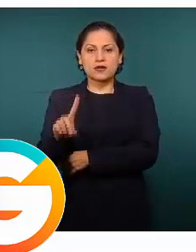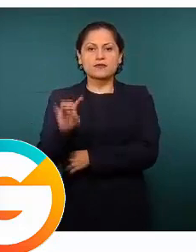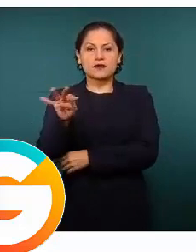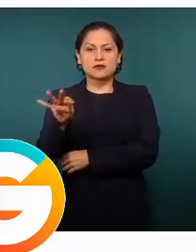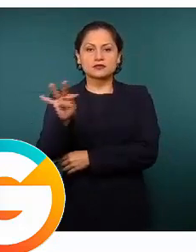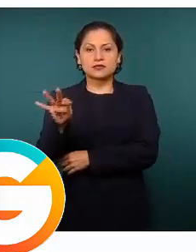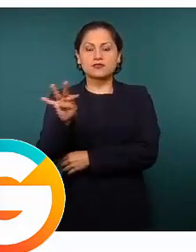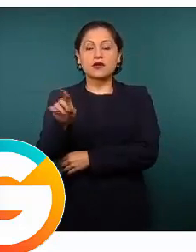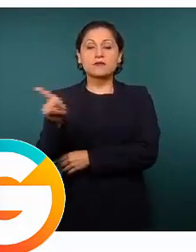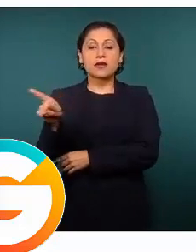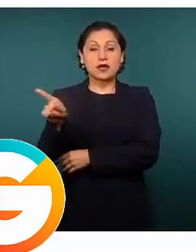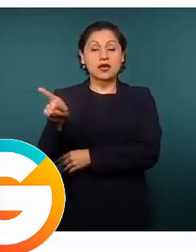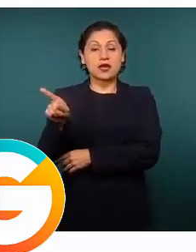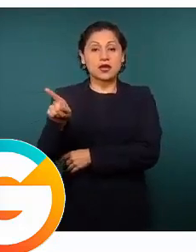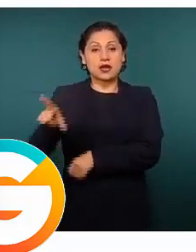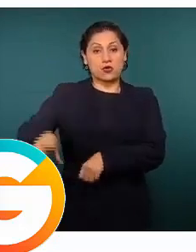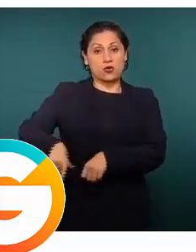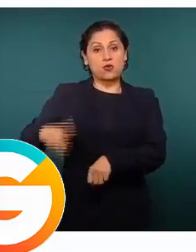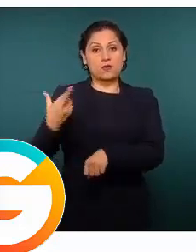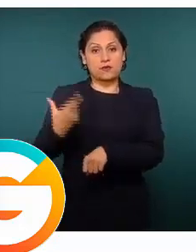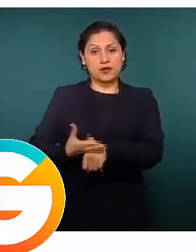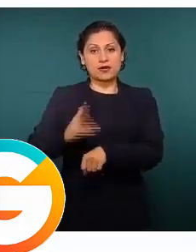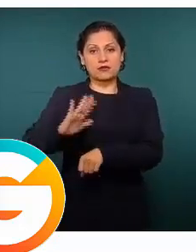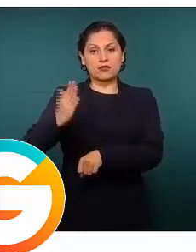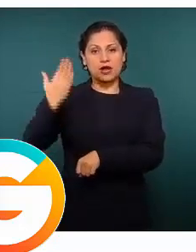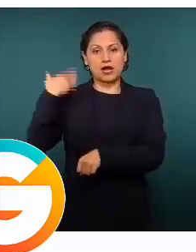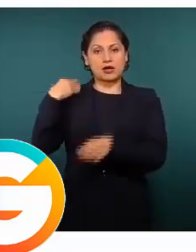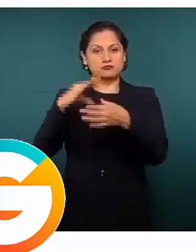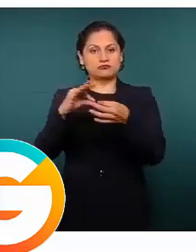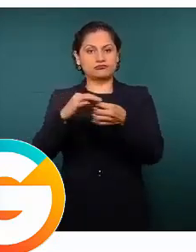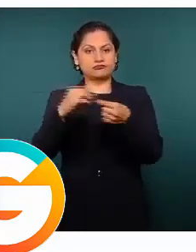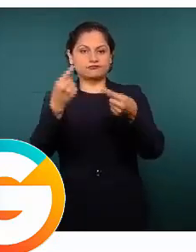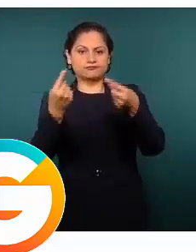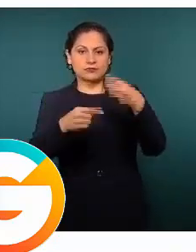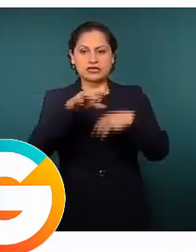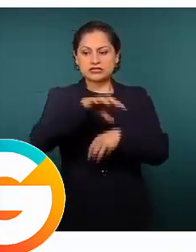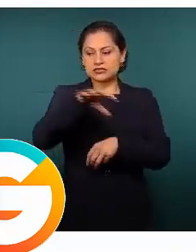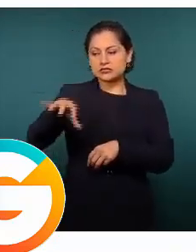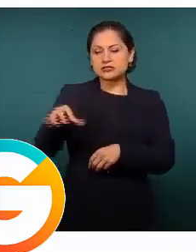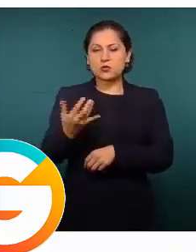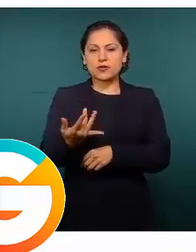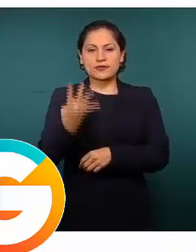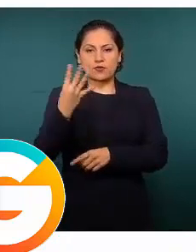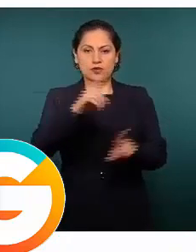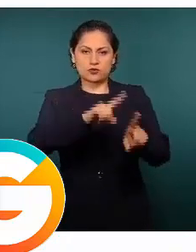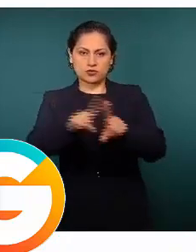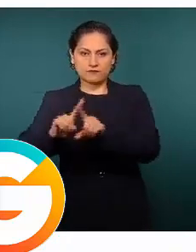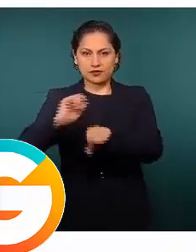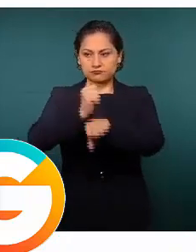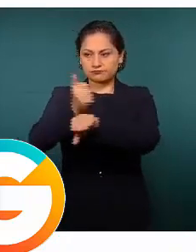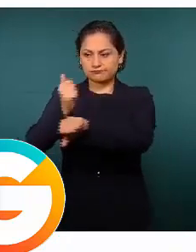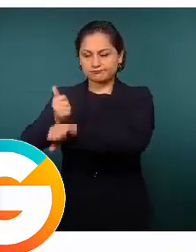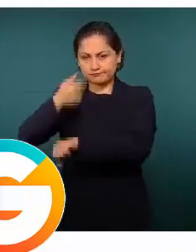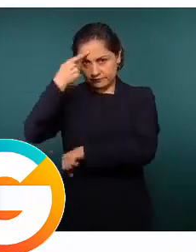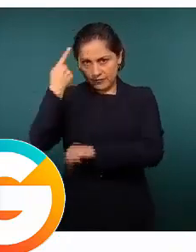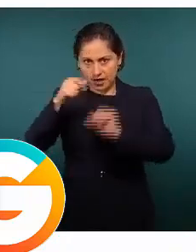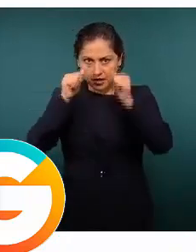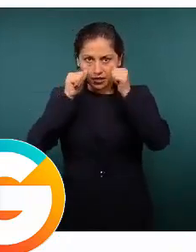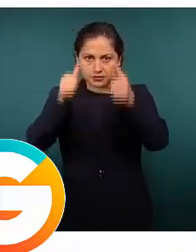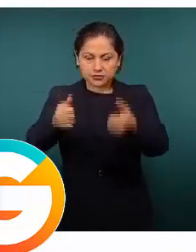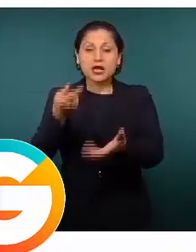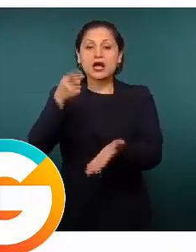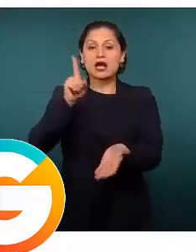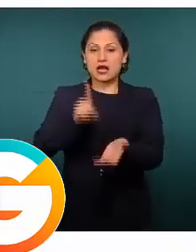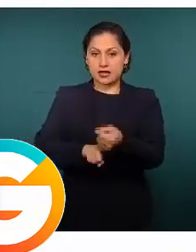el señor gobernador ya estableció de las 54 instalaciones sanitarias que tiene el Estado, dentro de ellas en la